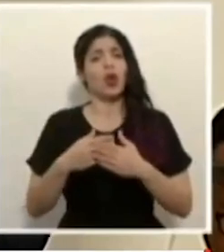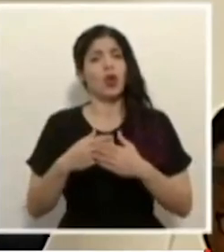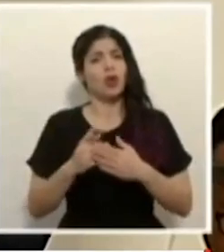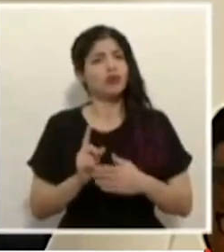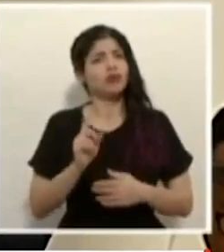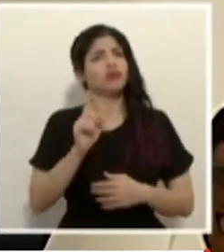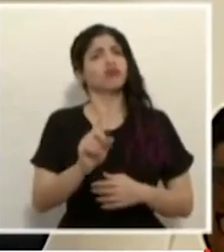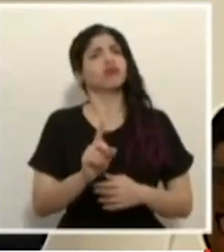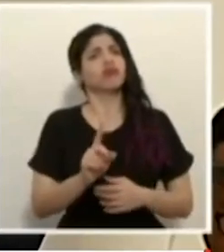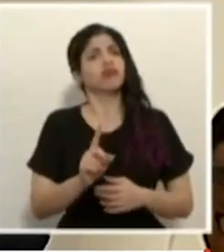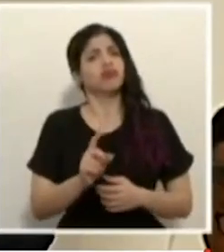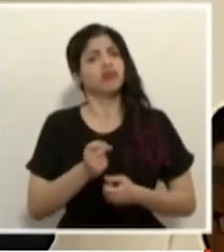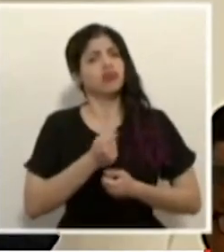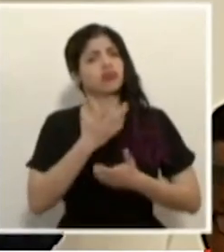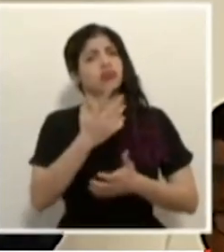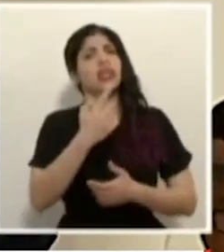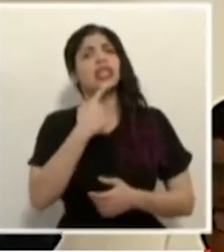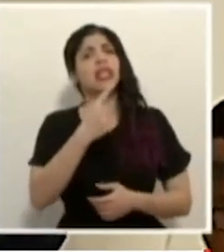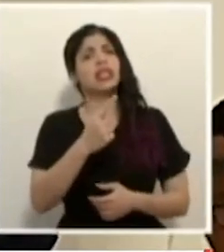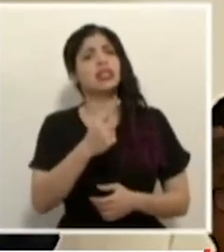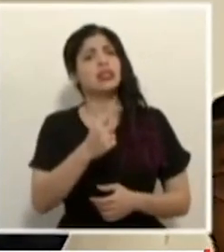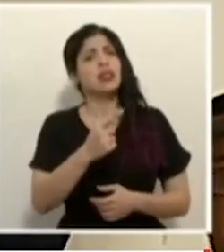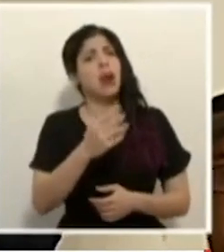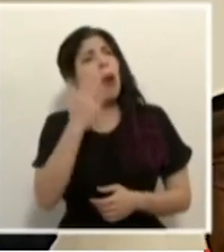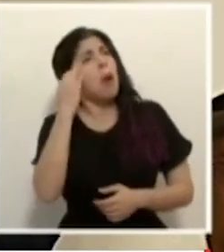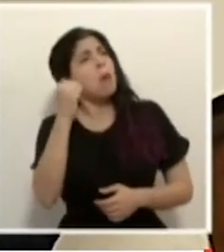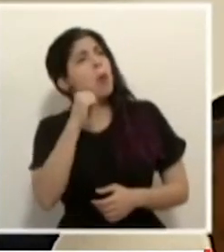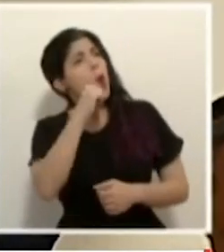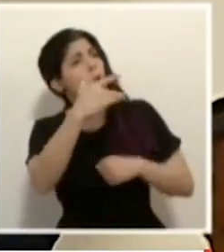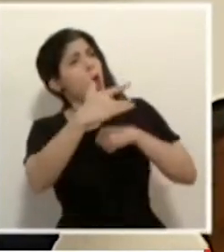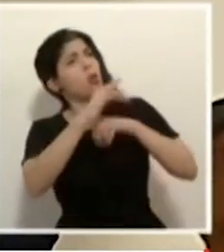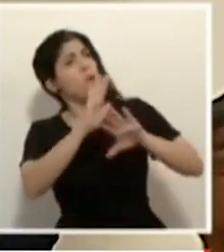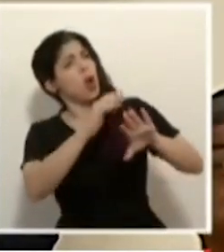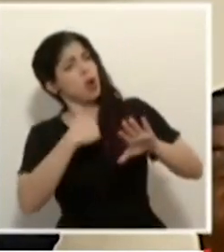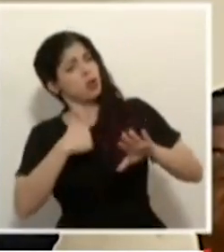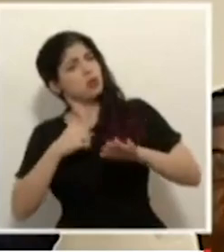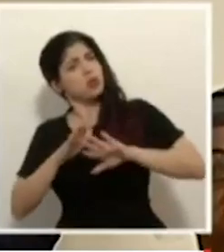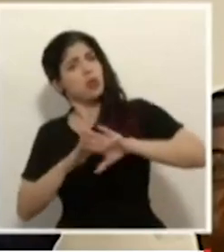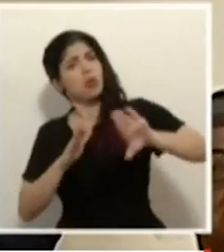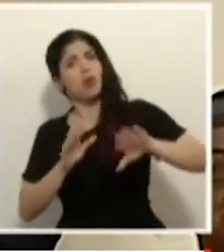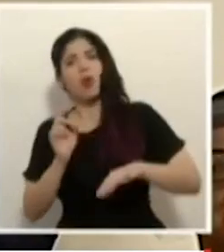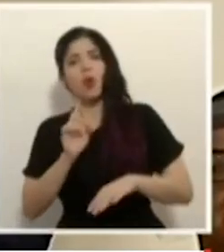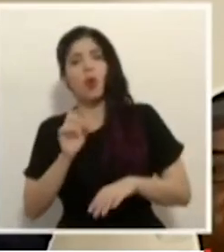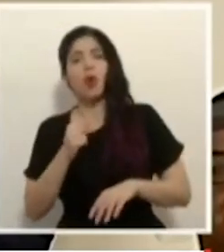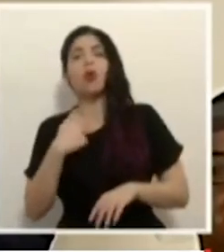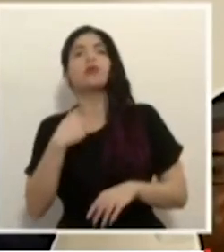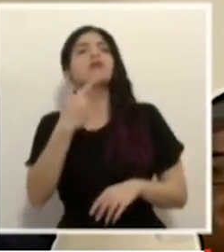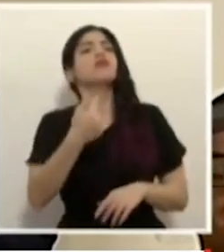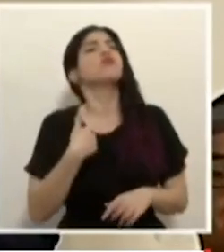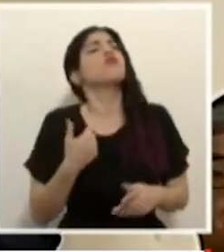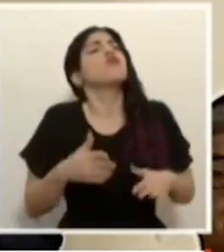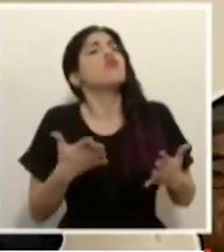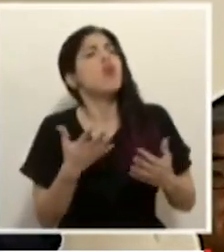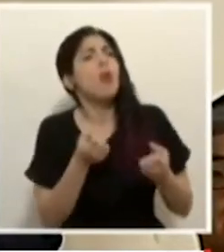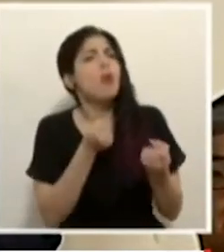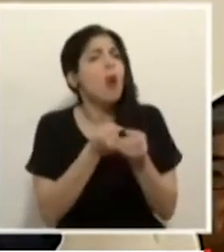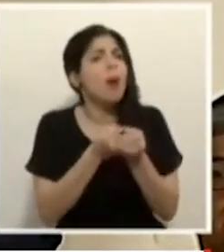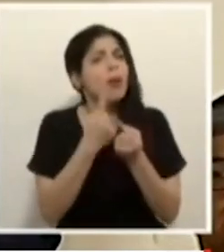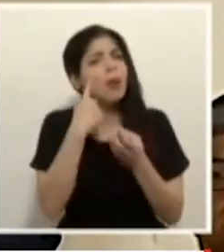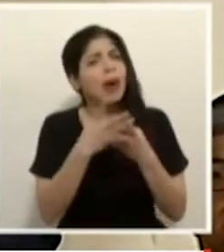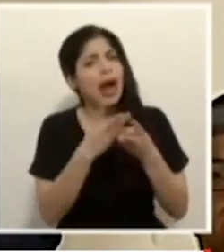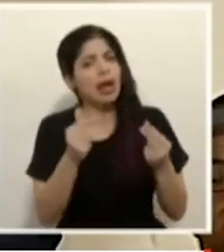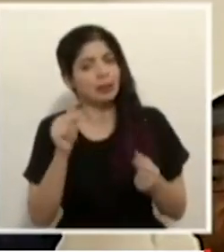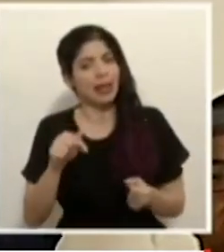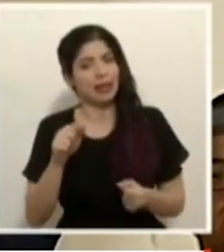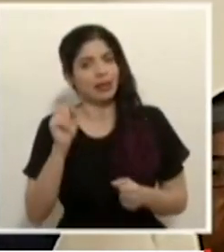diciendo no por qué no me tienen que tocar, sino diciendo qué puedo yo aportar para resolver esto.